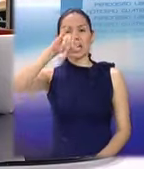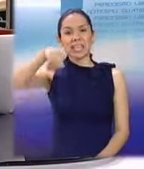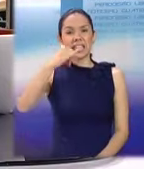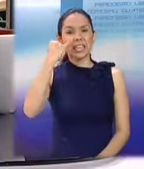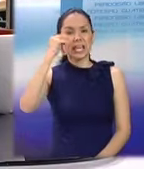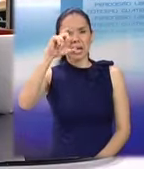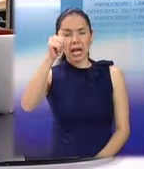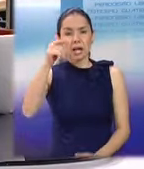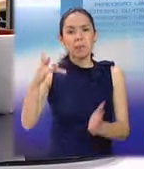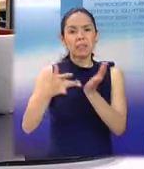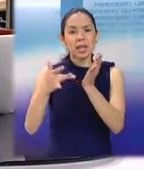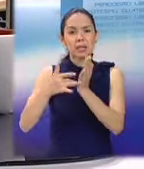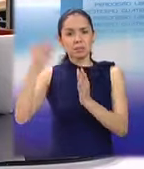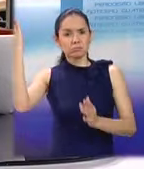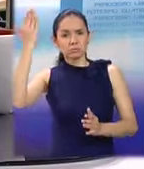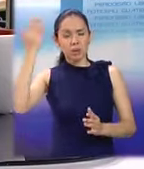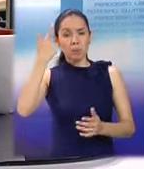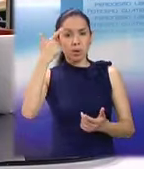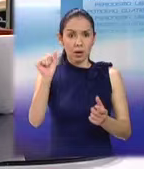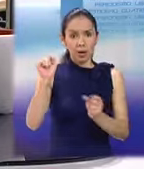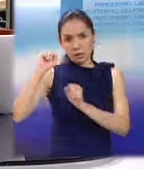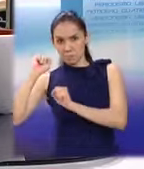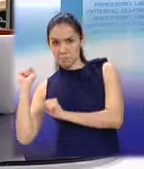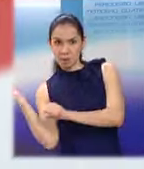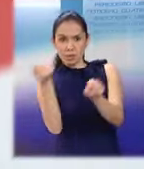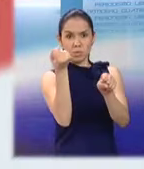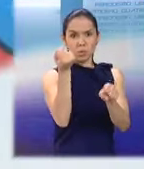enseñaron nuevas técnicas a jóvenes que gustan del béisbol.